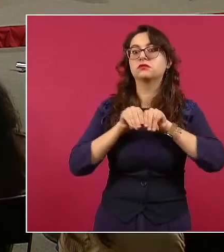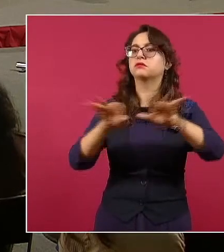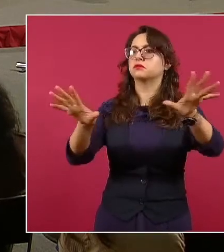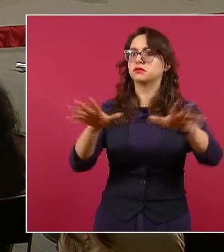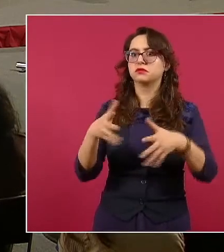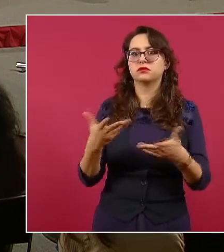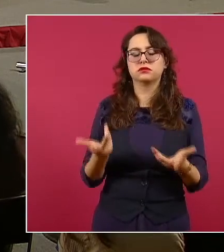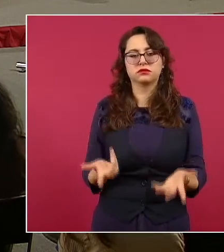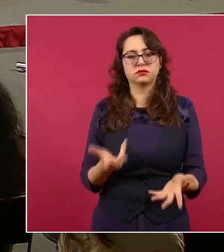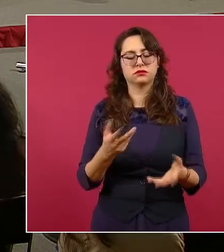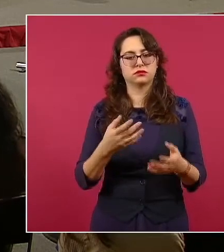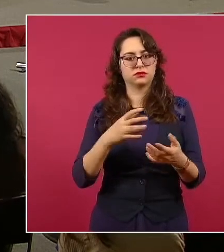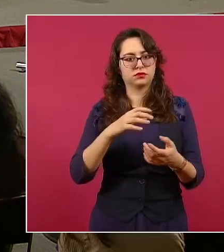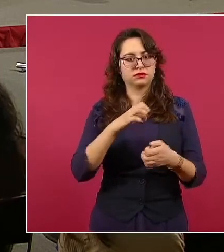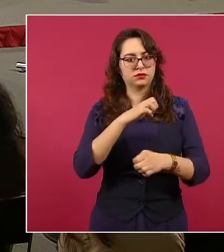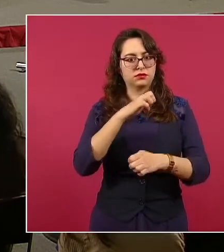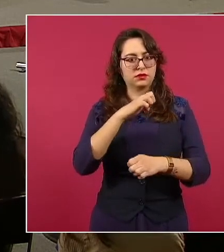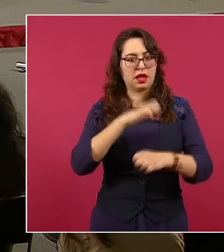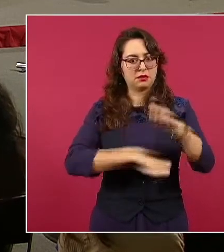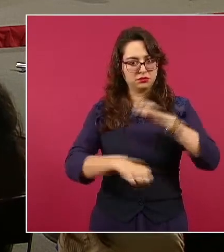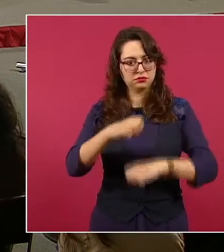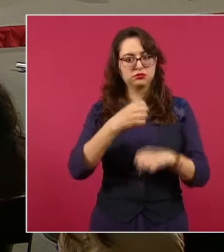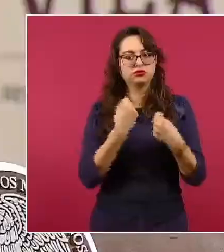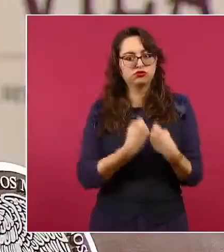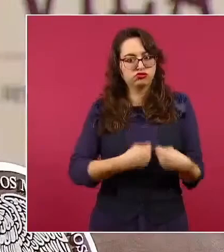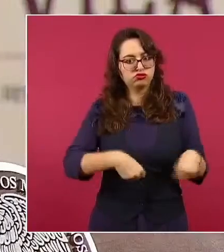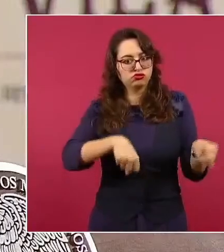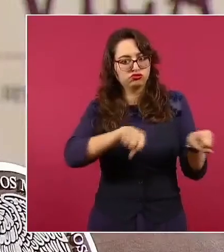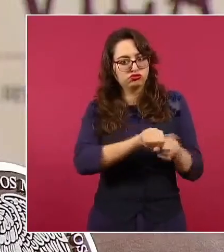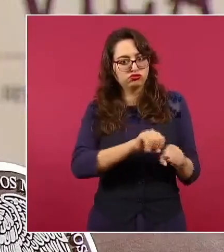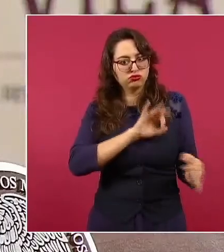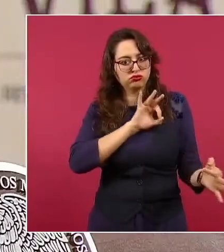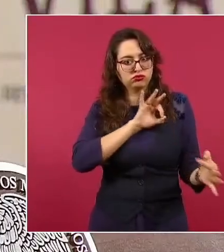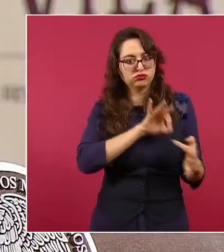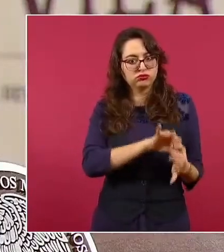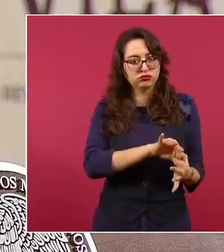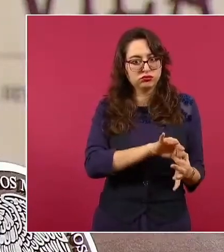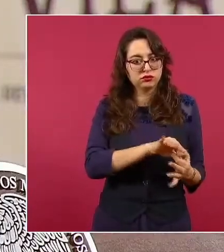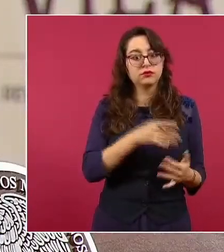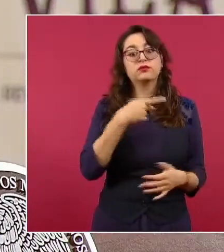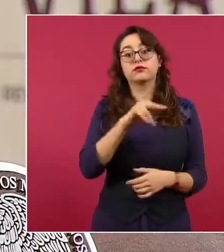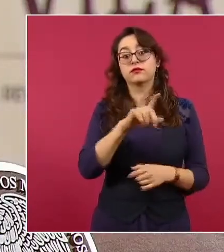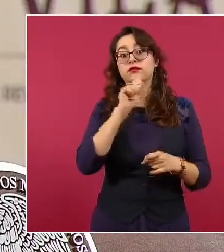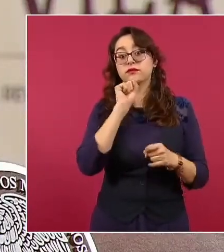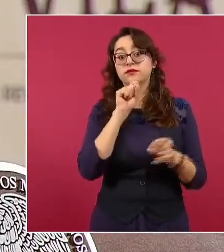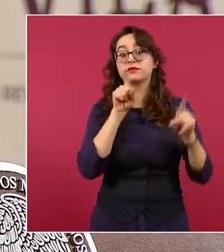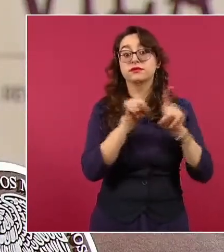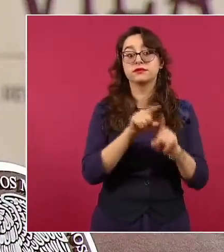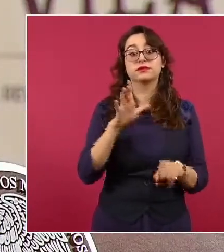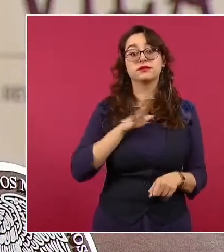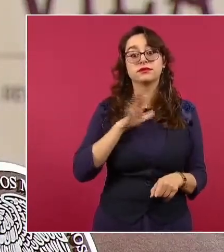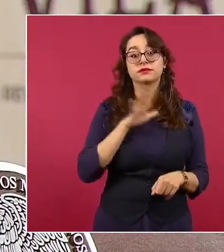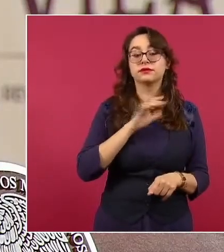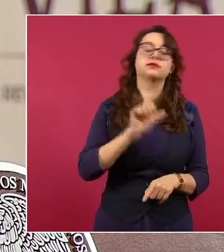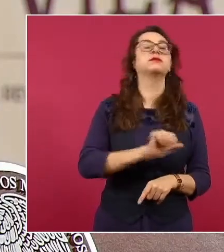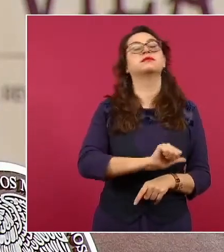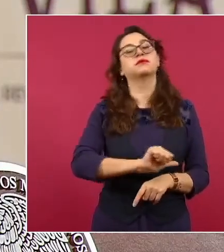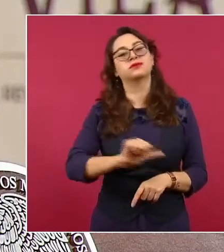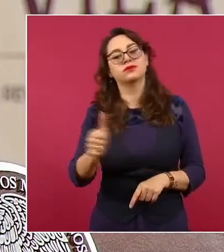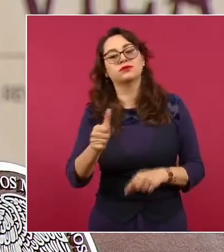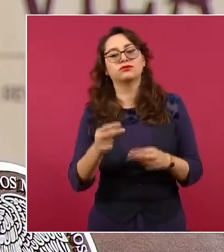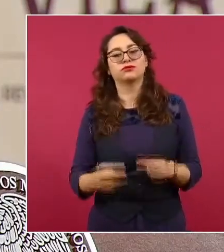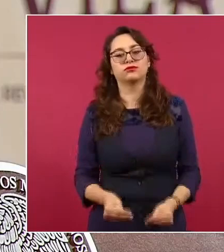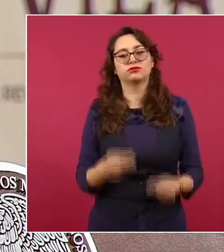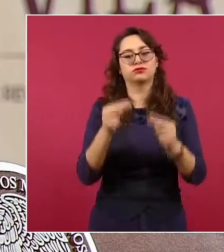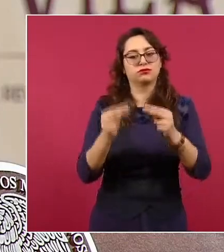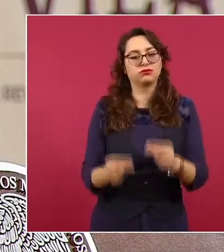Y bueno, no se diga de otros negocios que tiene Fox con la cannabis. Ahí, como testimonio en las notas periodísticas